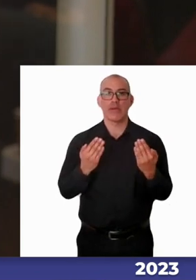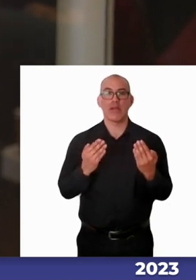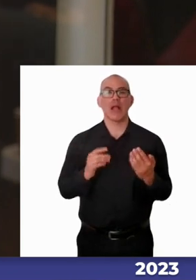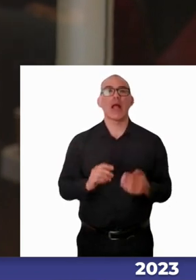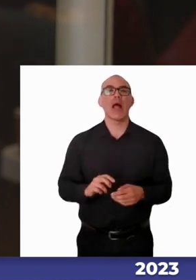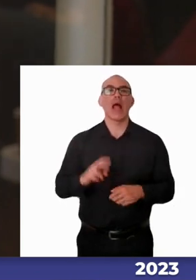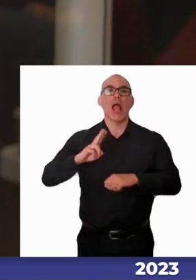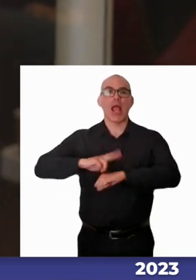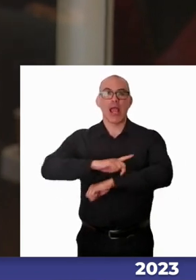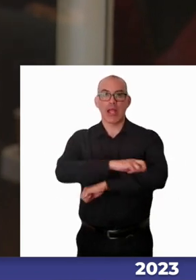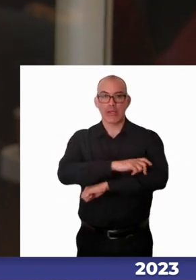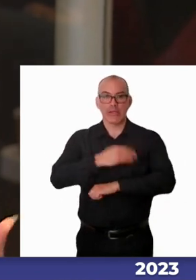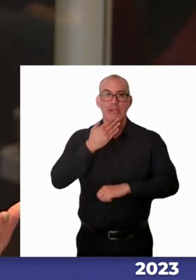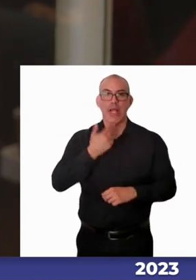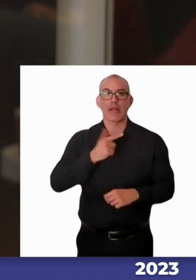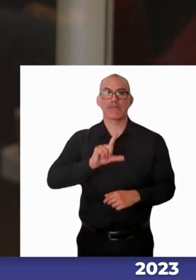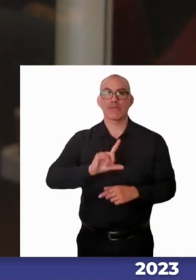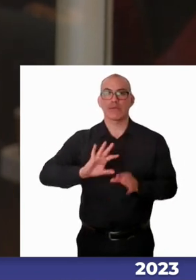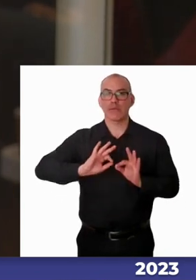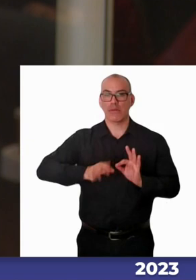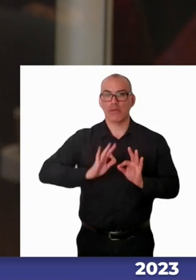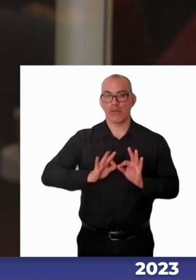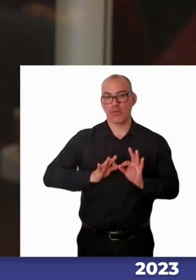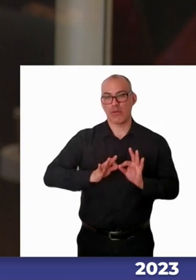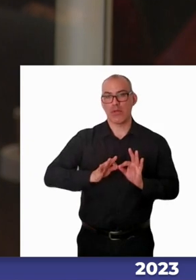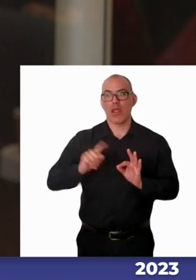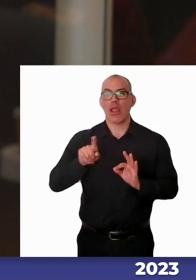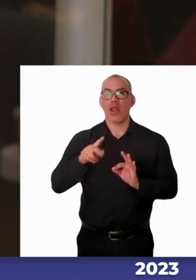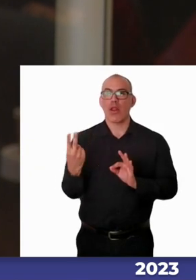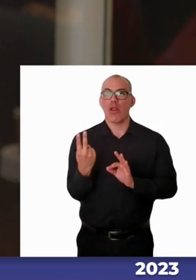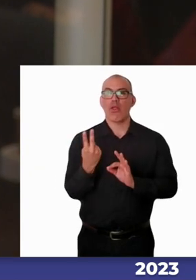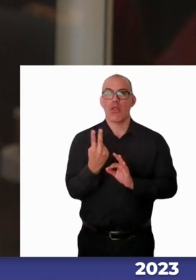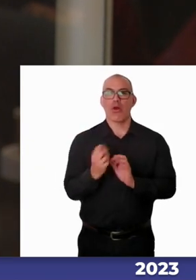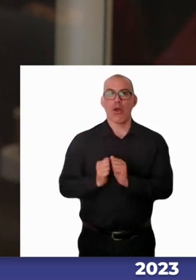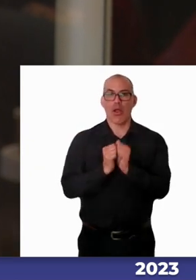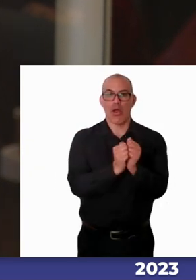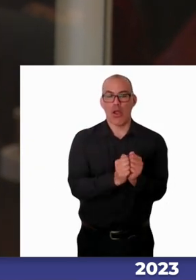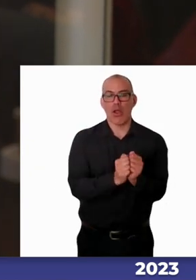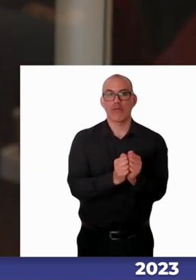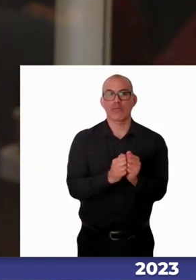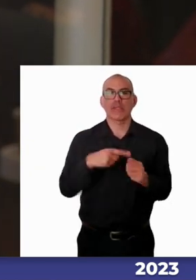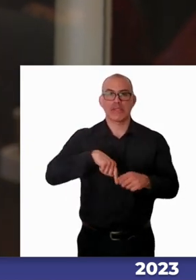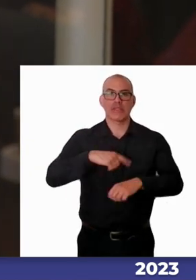quienes nos han acompañado con la interpretación de lenguas de señas chilenas a lo largo de esta jornada.